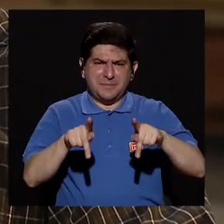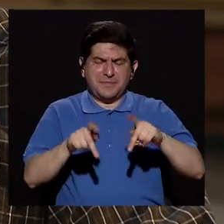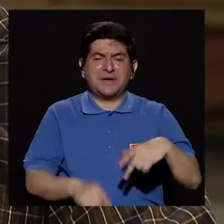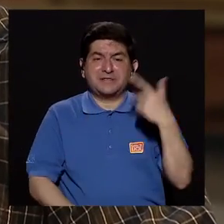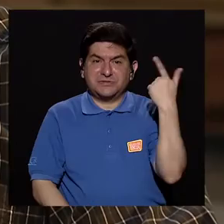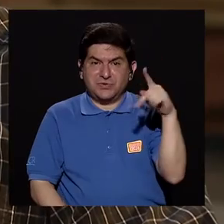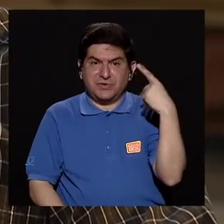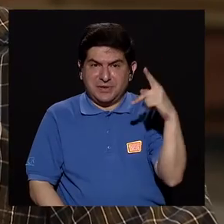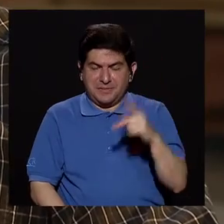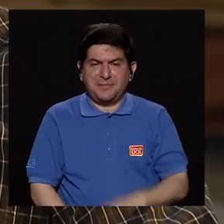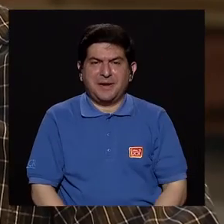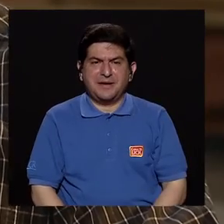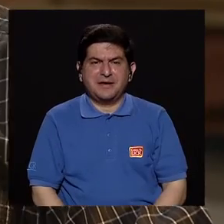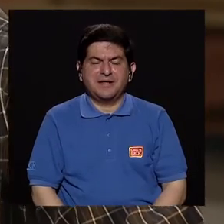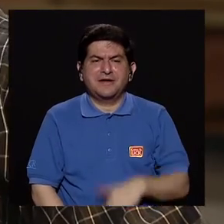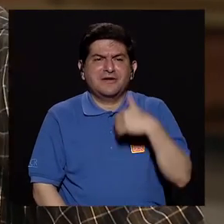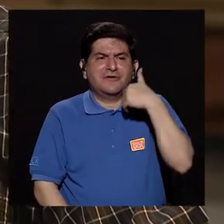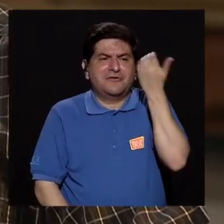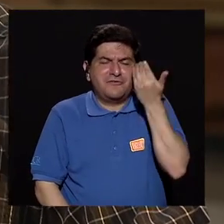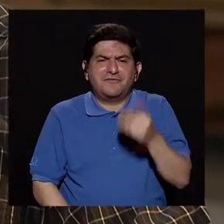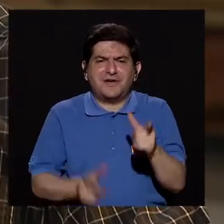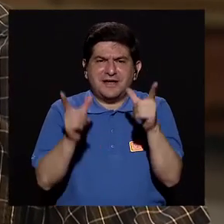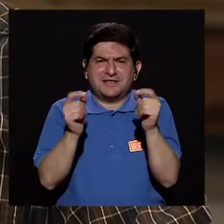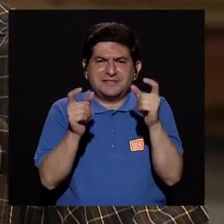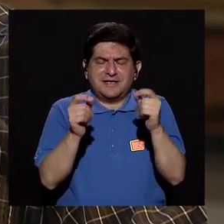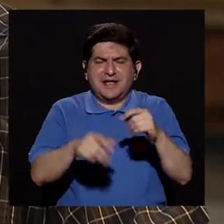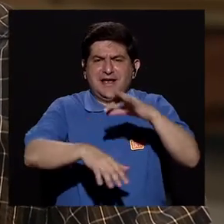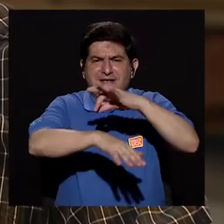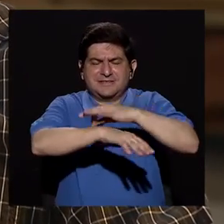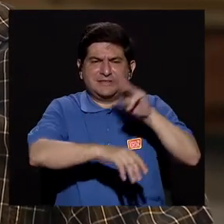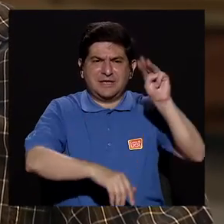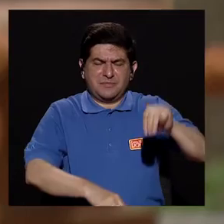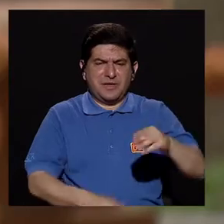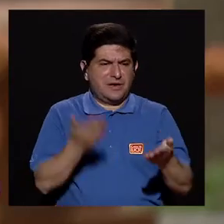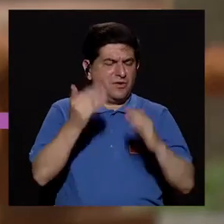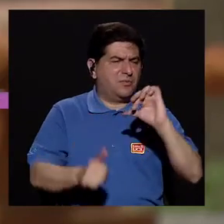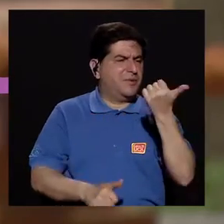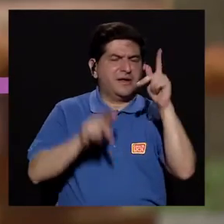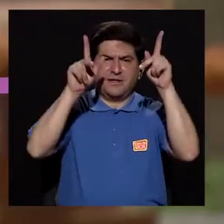persona a ser más vulnerable a un melanoma con respecto a otro?